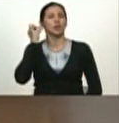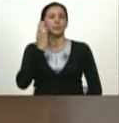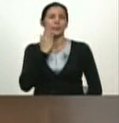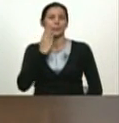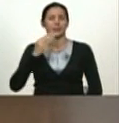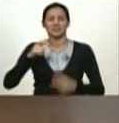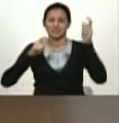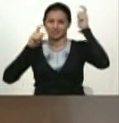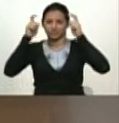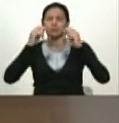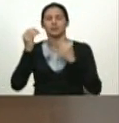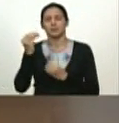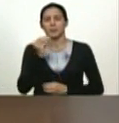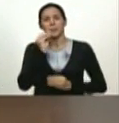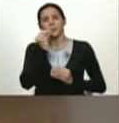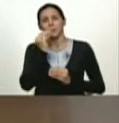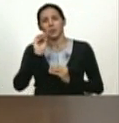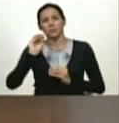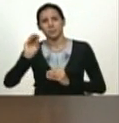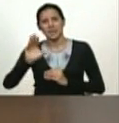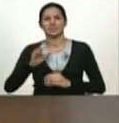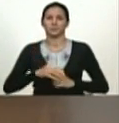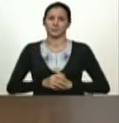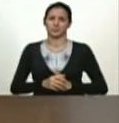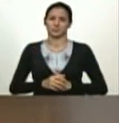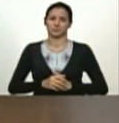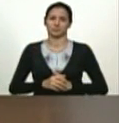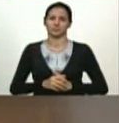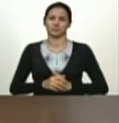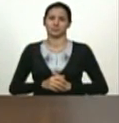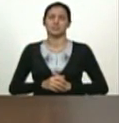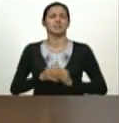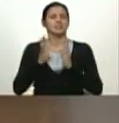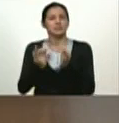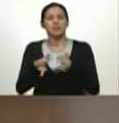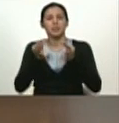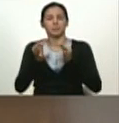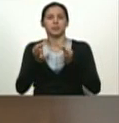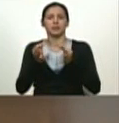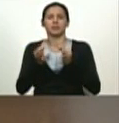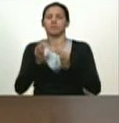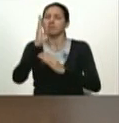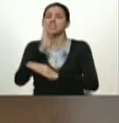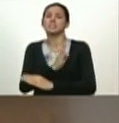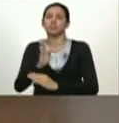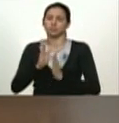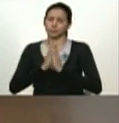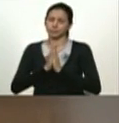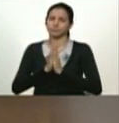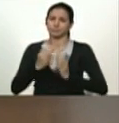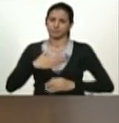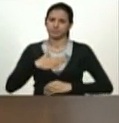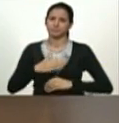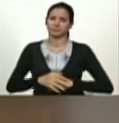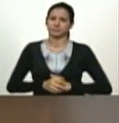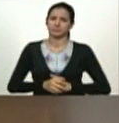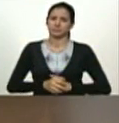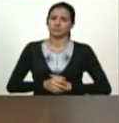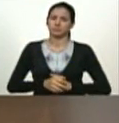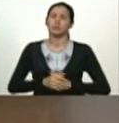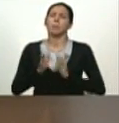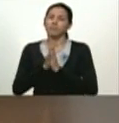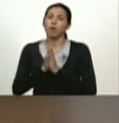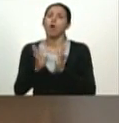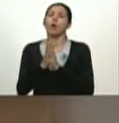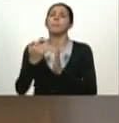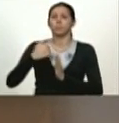que siempre nos dé sus bendiciones y nos incorpore a la oración